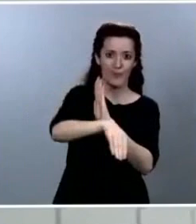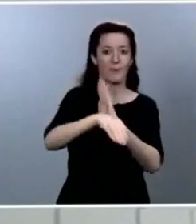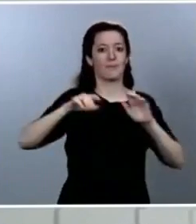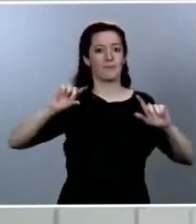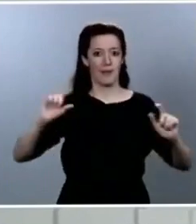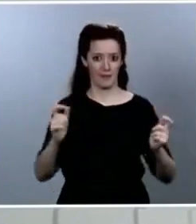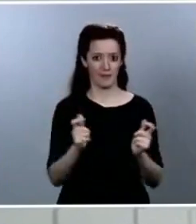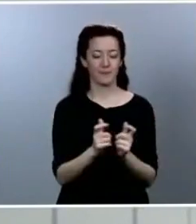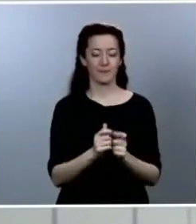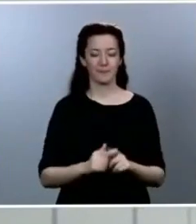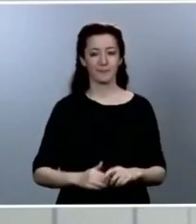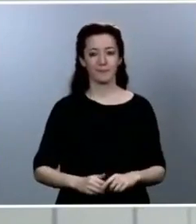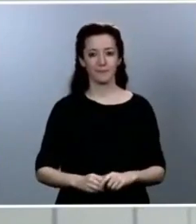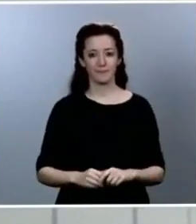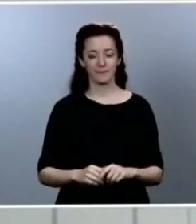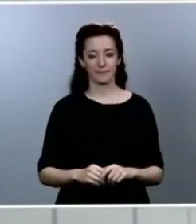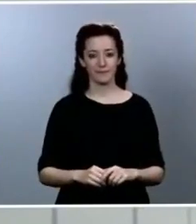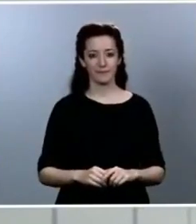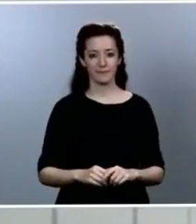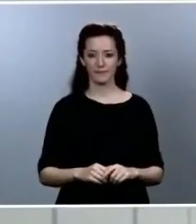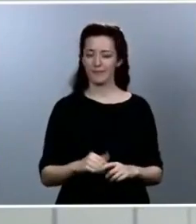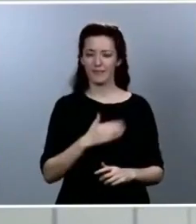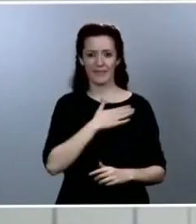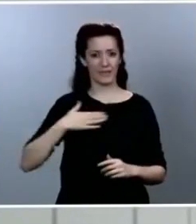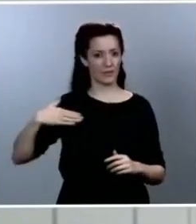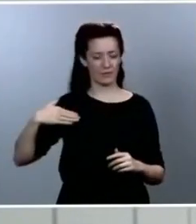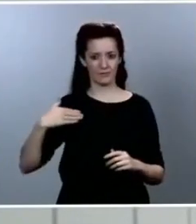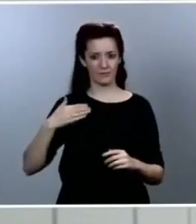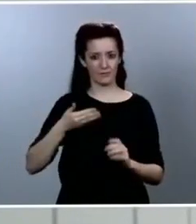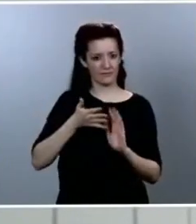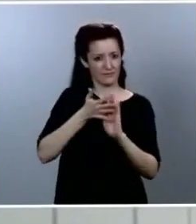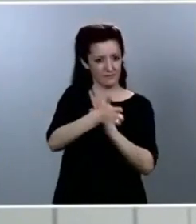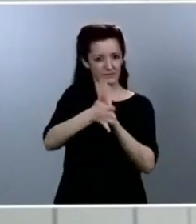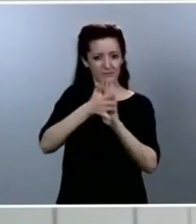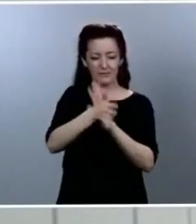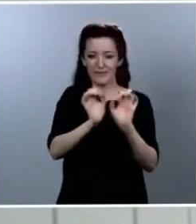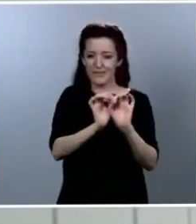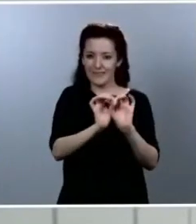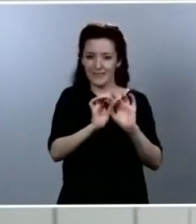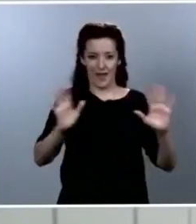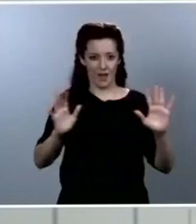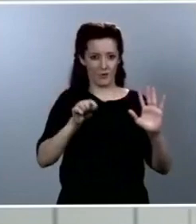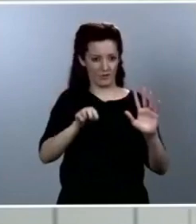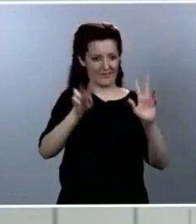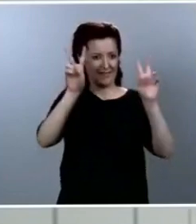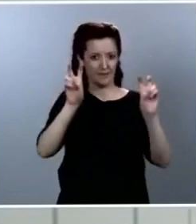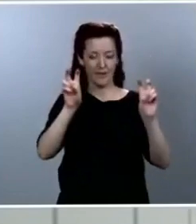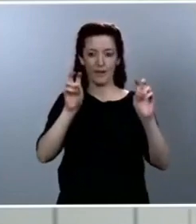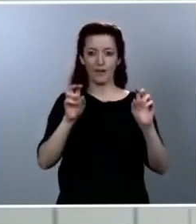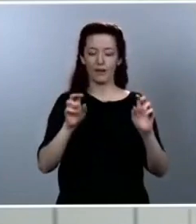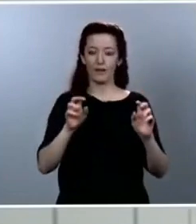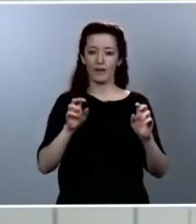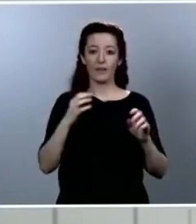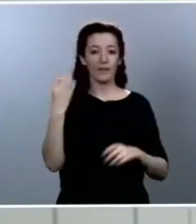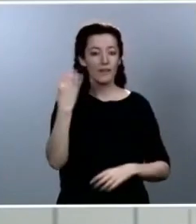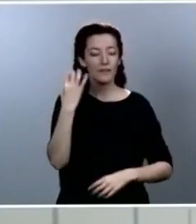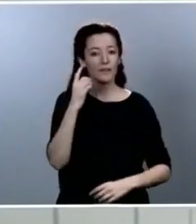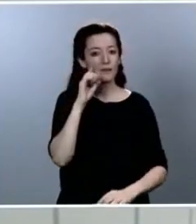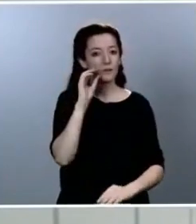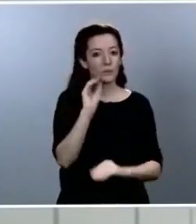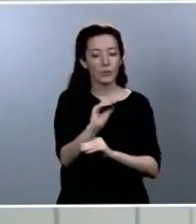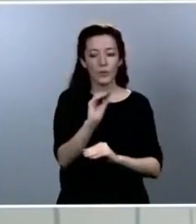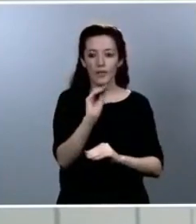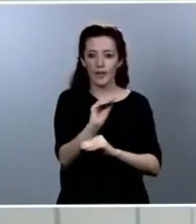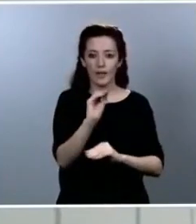Quiero ser muy claro en este punto, quiero ser muy claro en este punto. Debemos ser muy prudentes, porque no disponemos de un manual